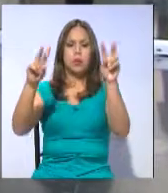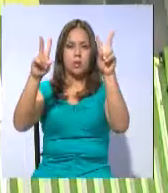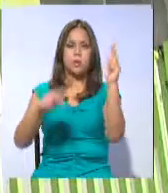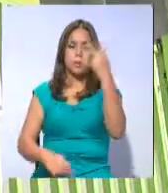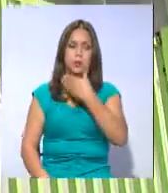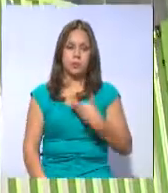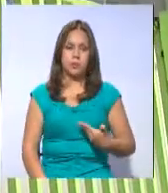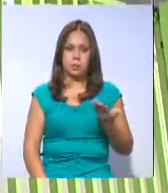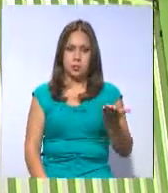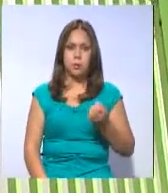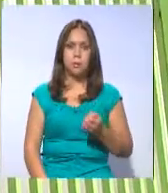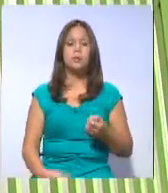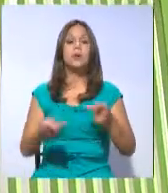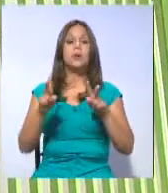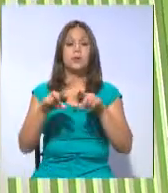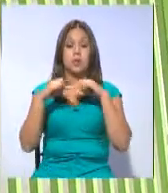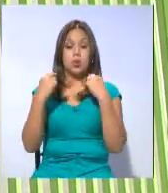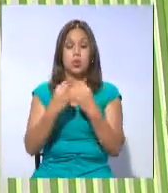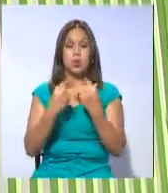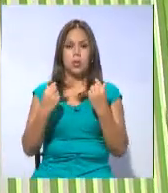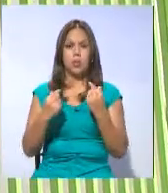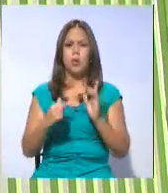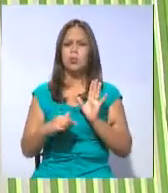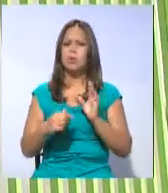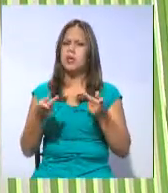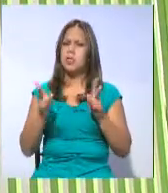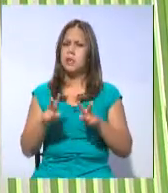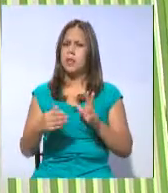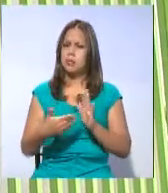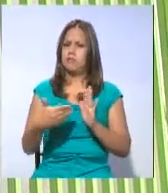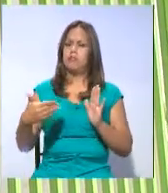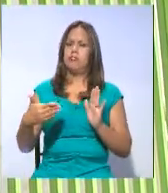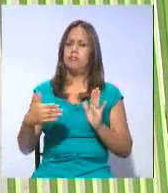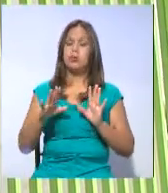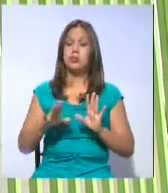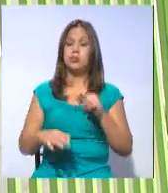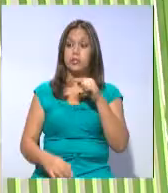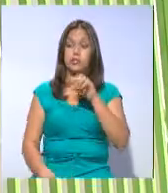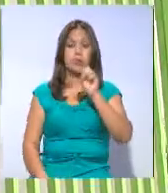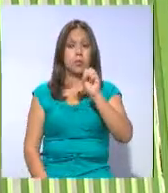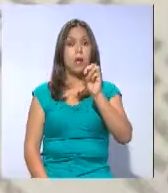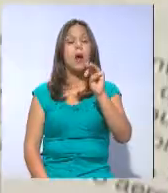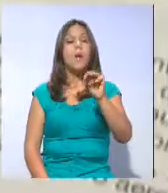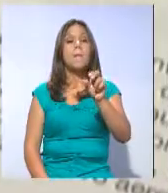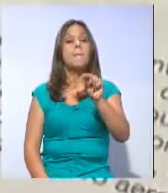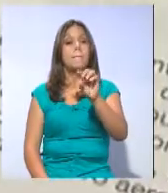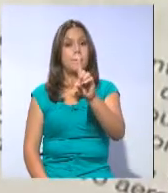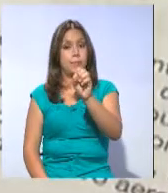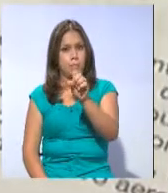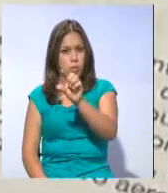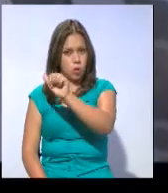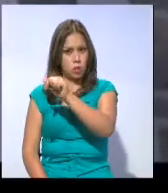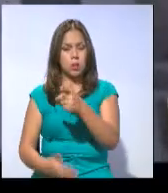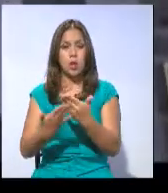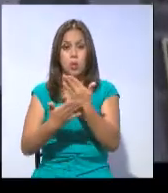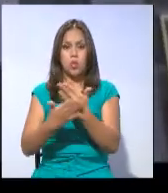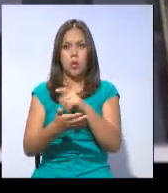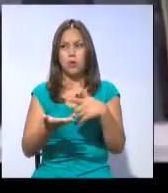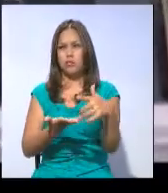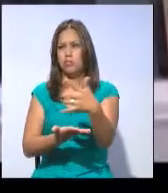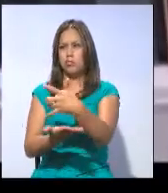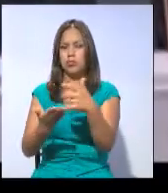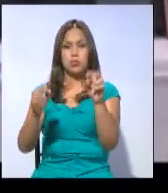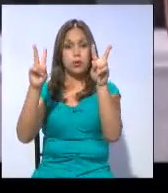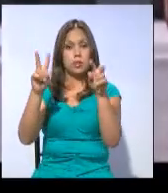vicepresidente. Pero en el bloque hay posturas radicales también. El asambleísta Daniel Mendoza afirma que con los nuevos elementos que se recogió por